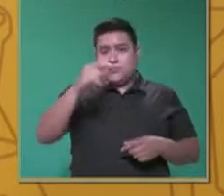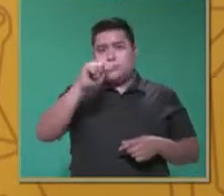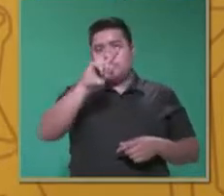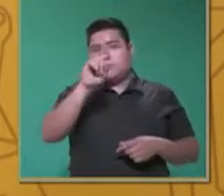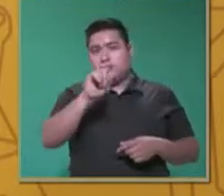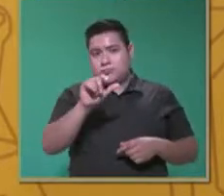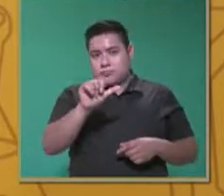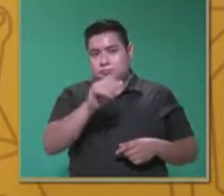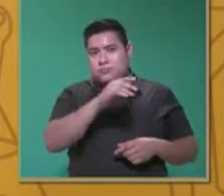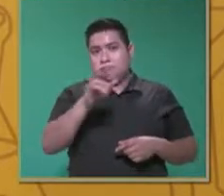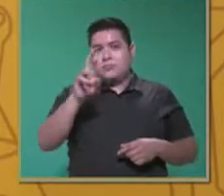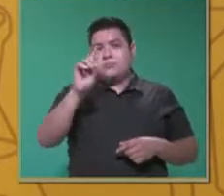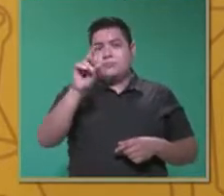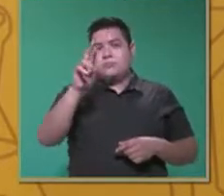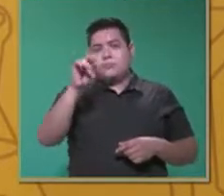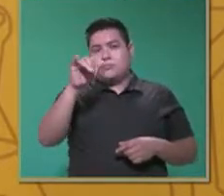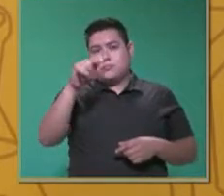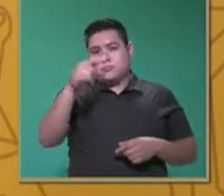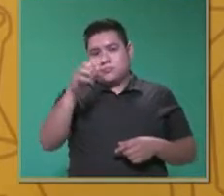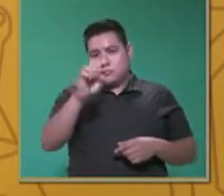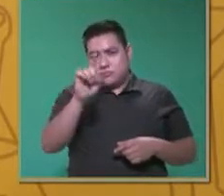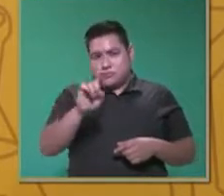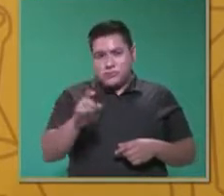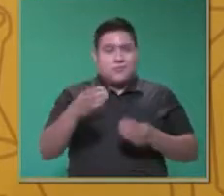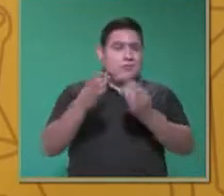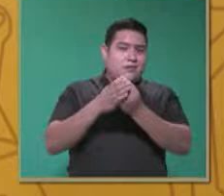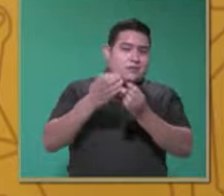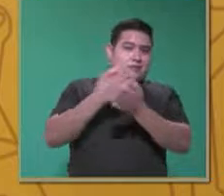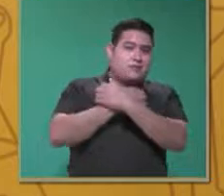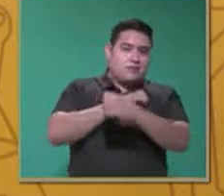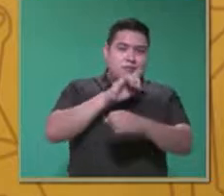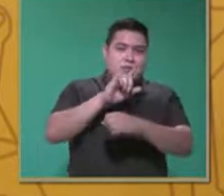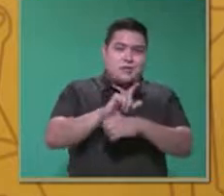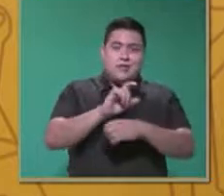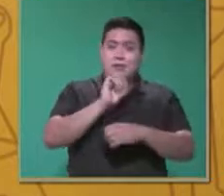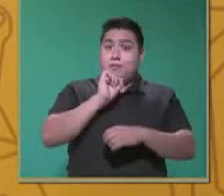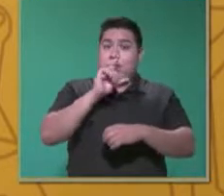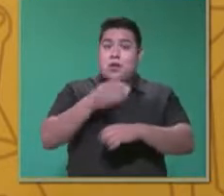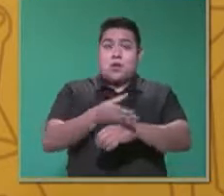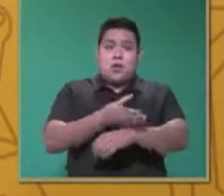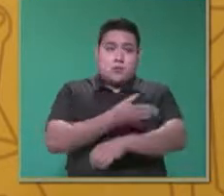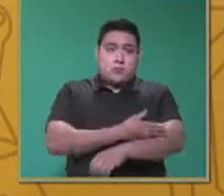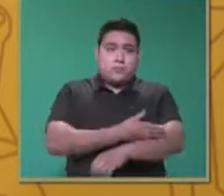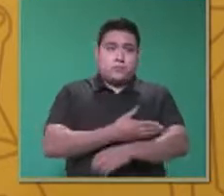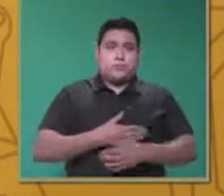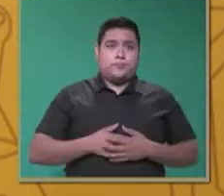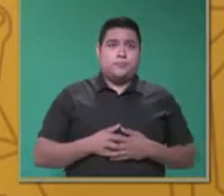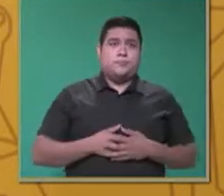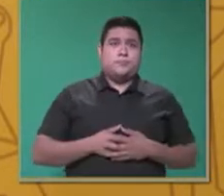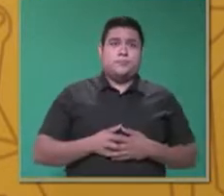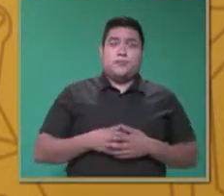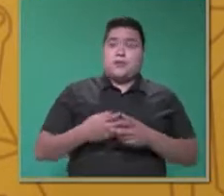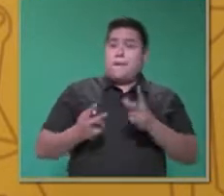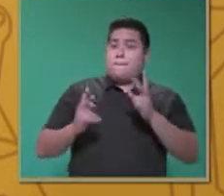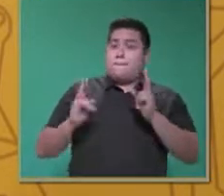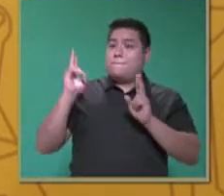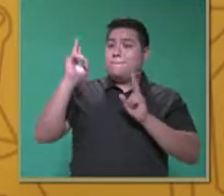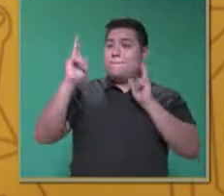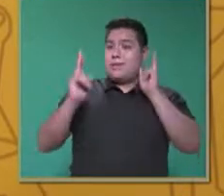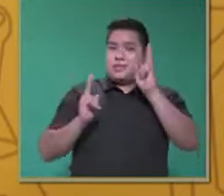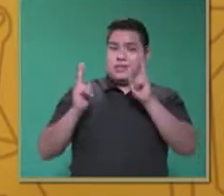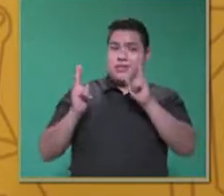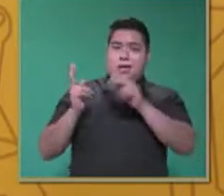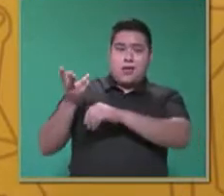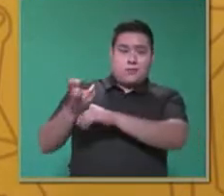en esta tarde de clase de educación especial y estamos ahora con una visita de